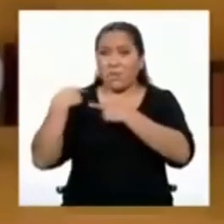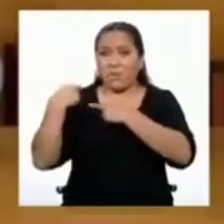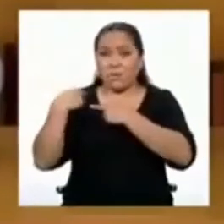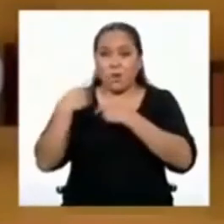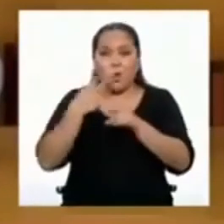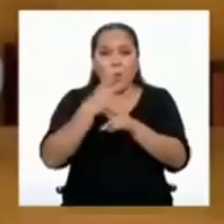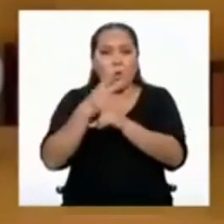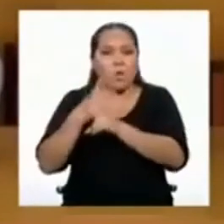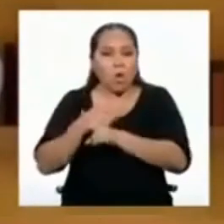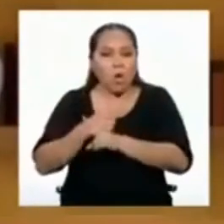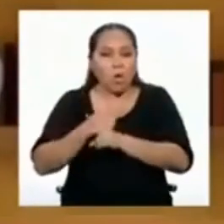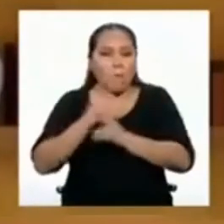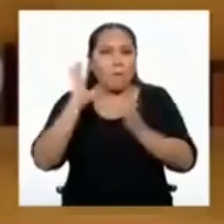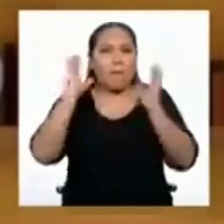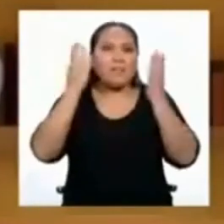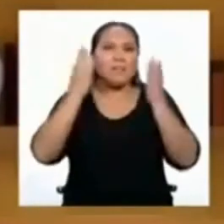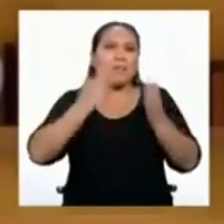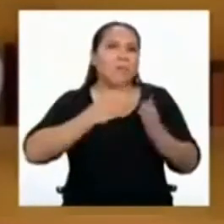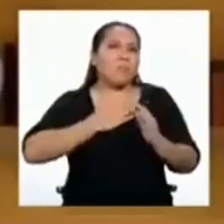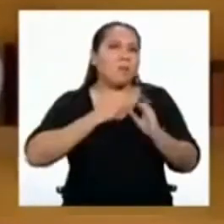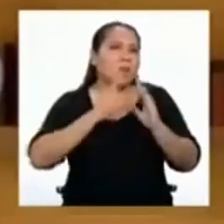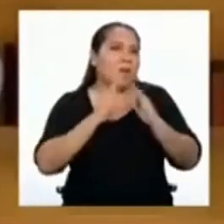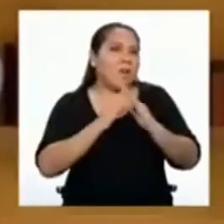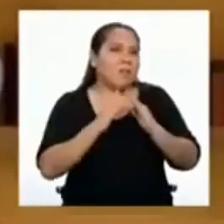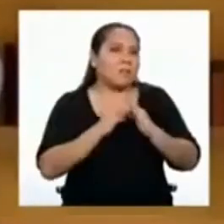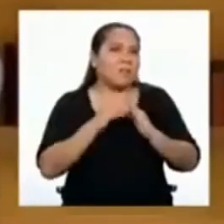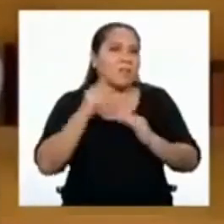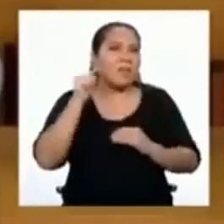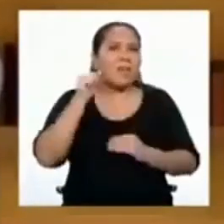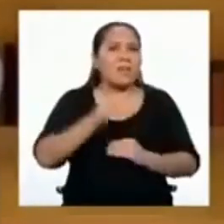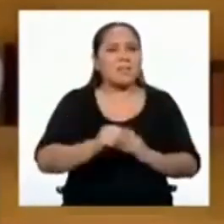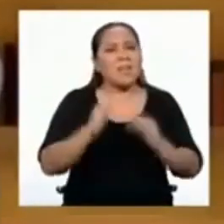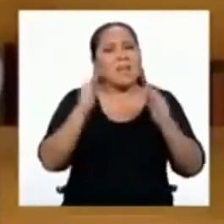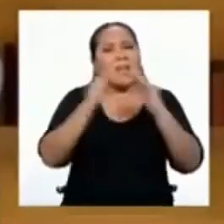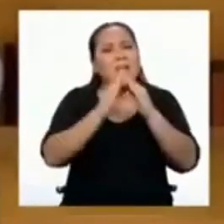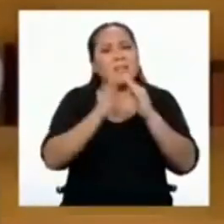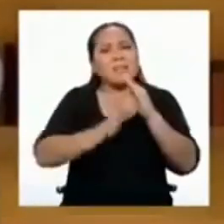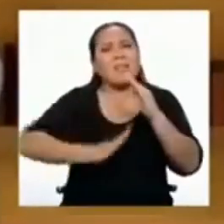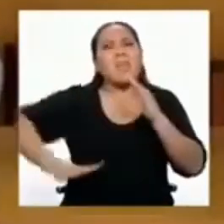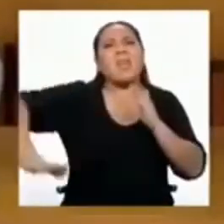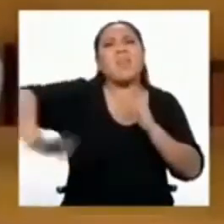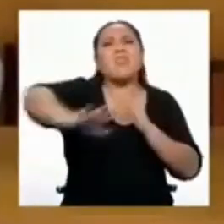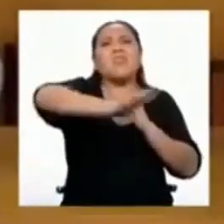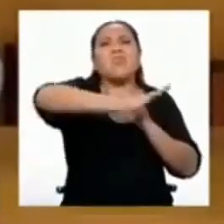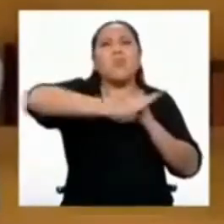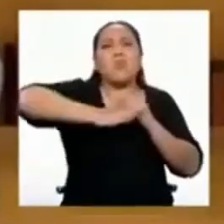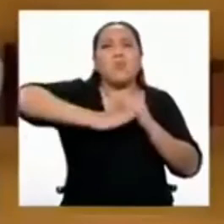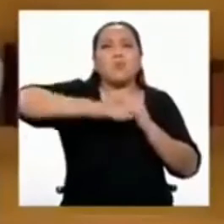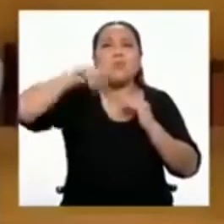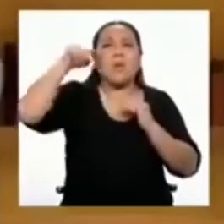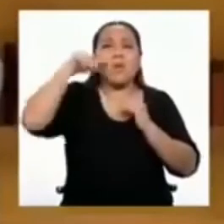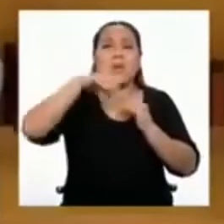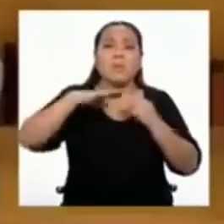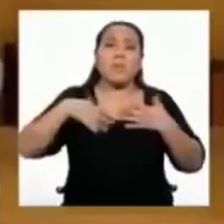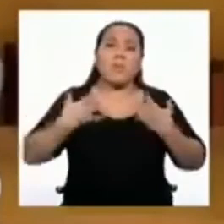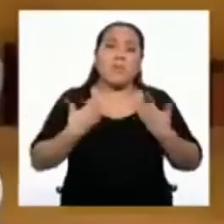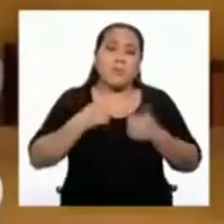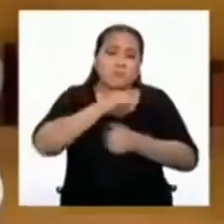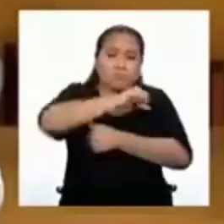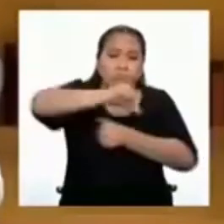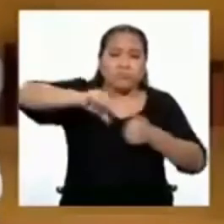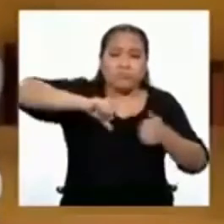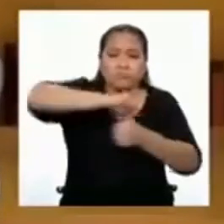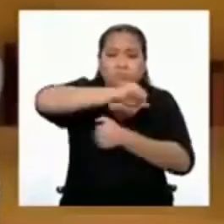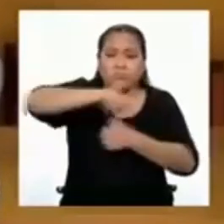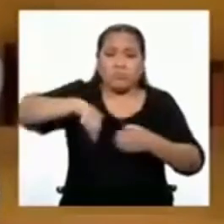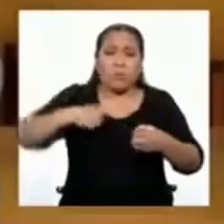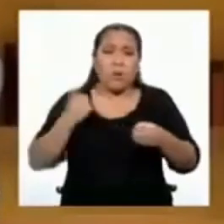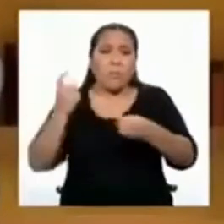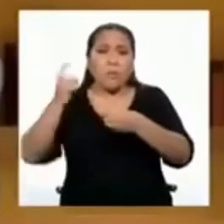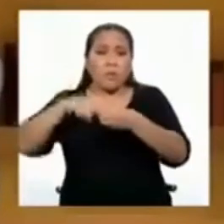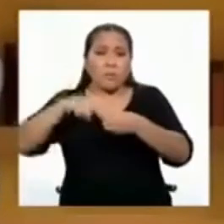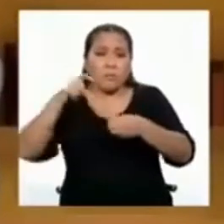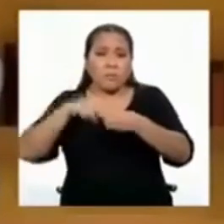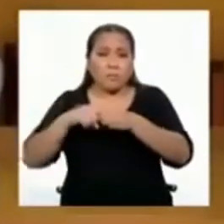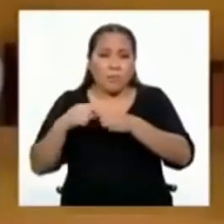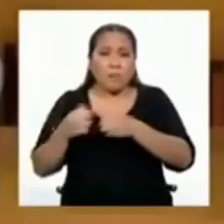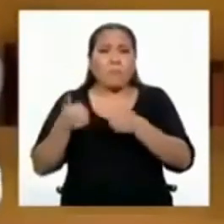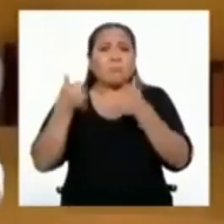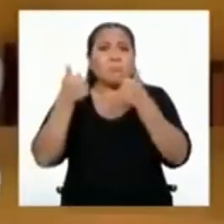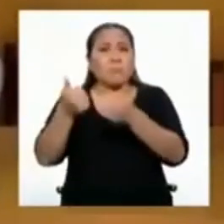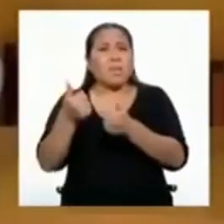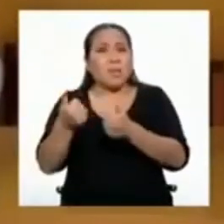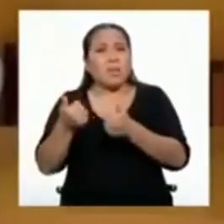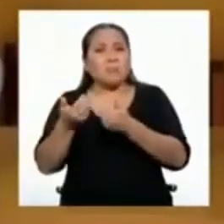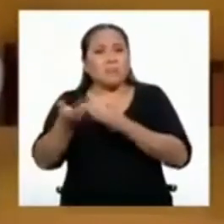como si fuese nuestra casa. Así sería la casa de todos y todas, donde podríamos convivir y participar armoniosamente